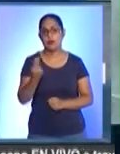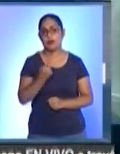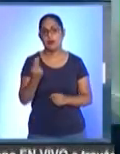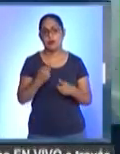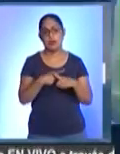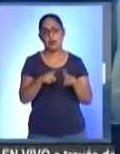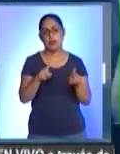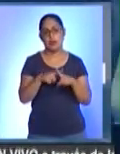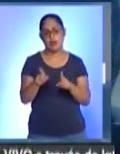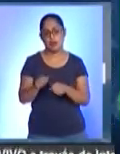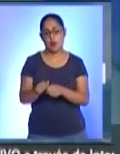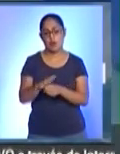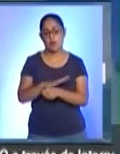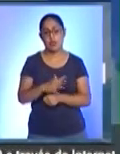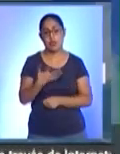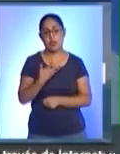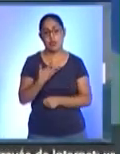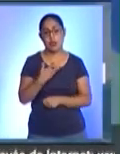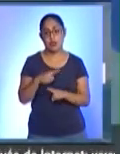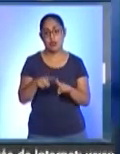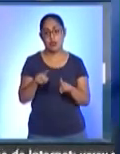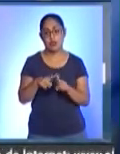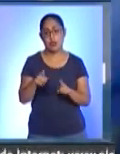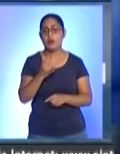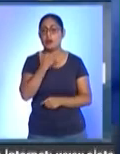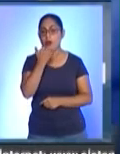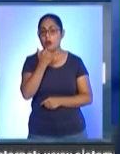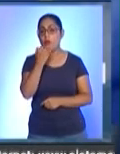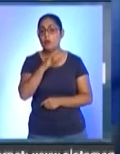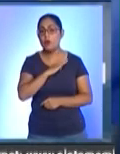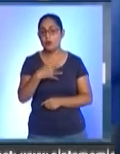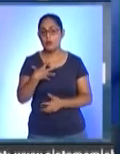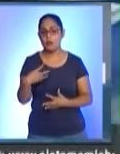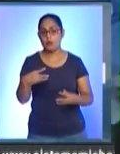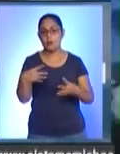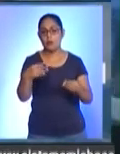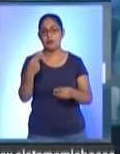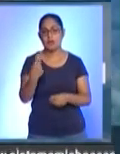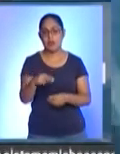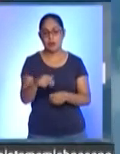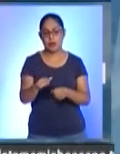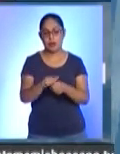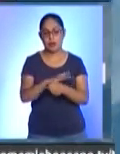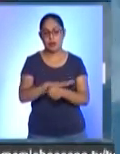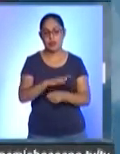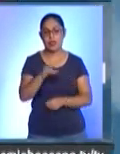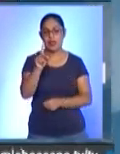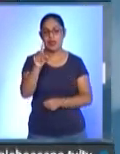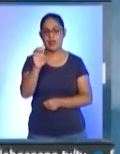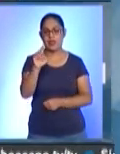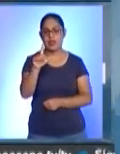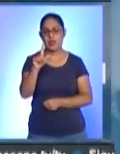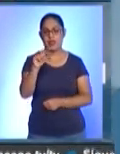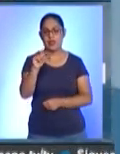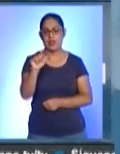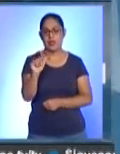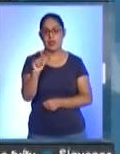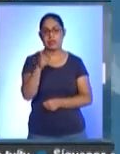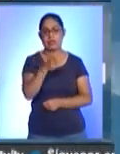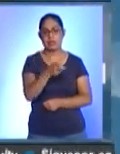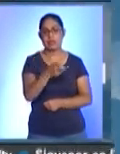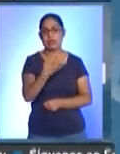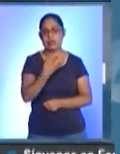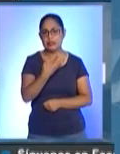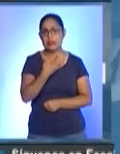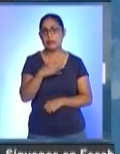que a veces se tornan un poco más contagiosas, como la variante Delta, que está en estudio para saber si es más peligrosa o